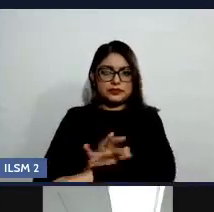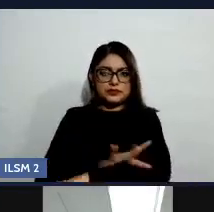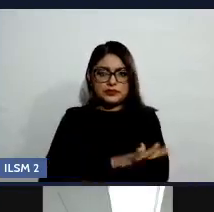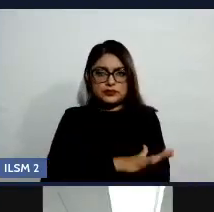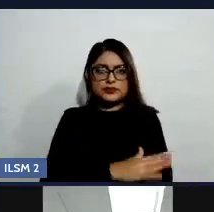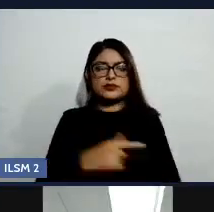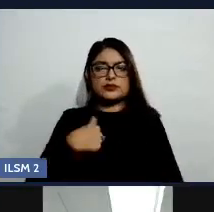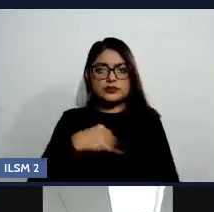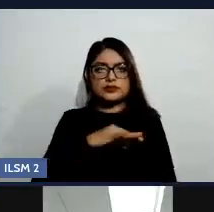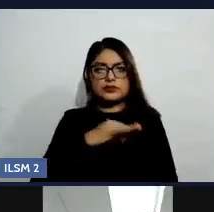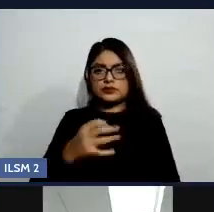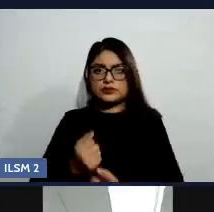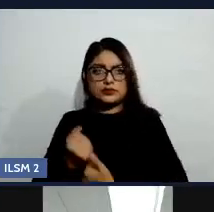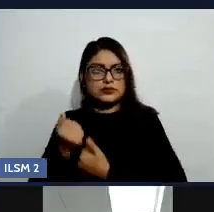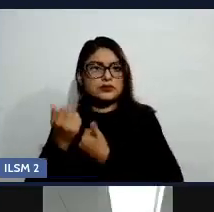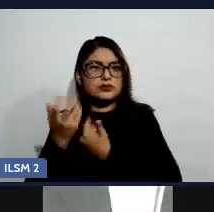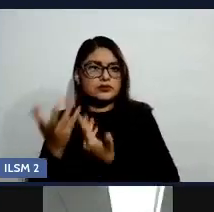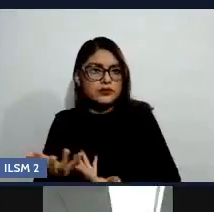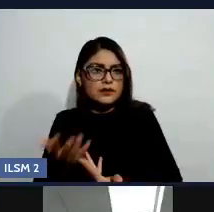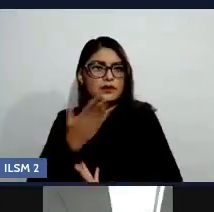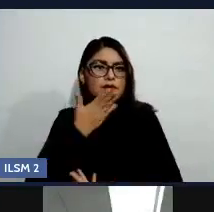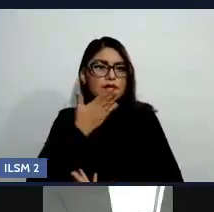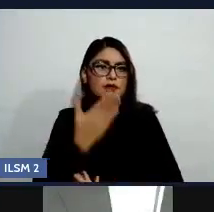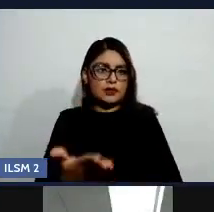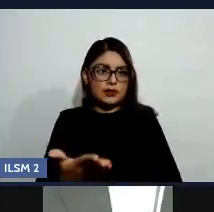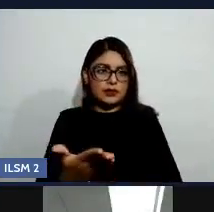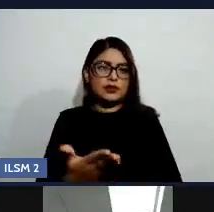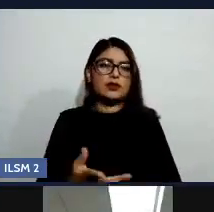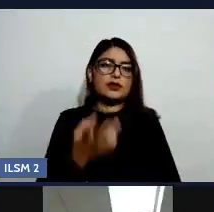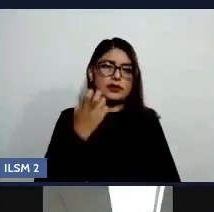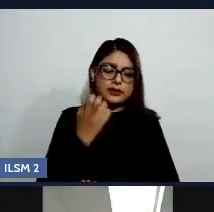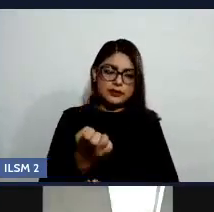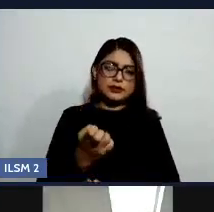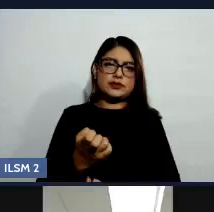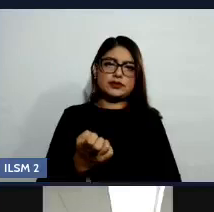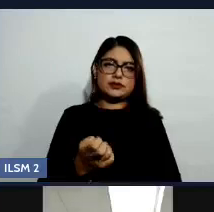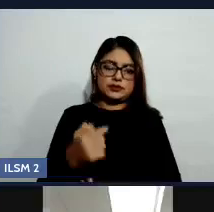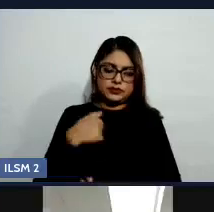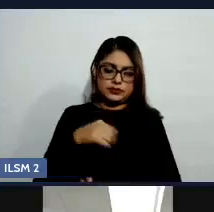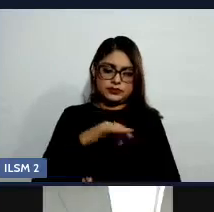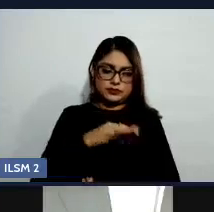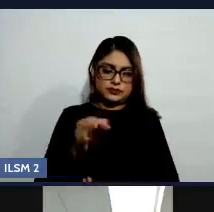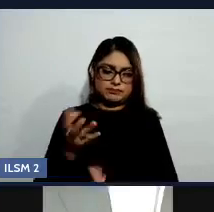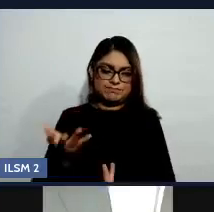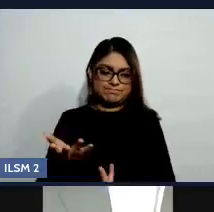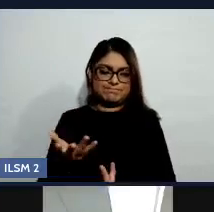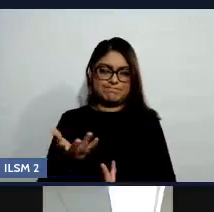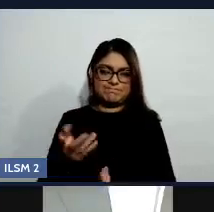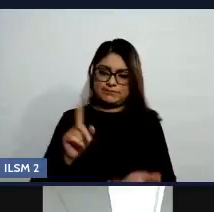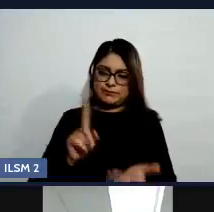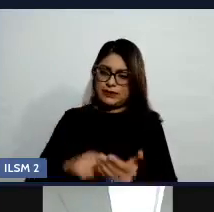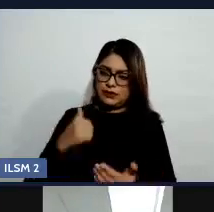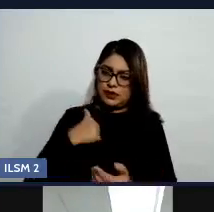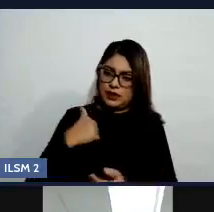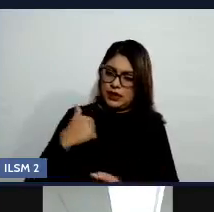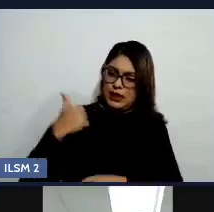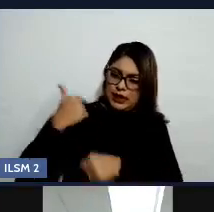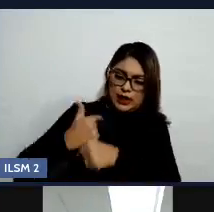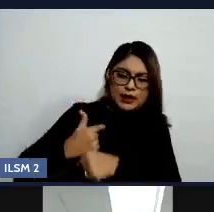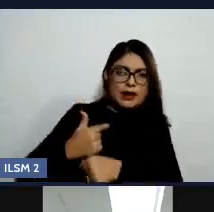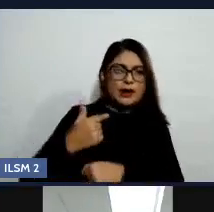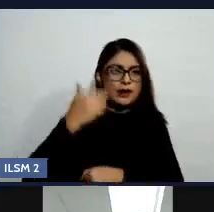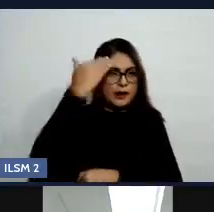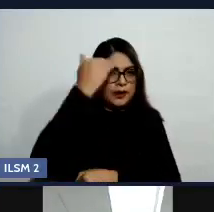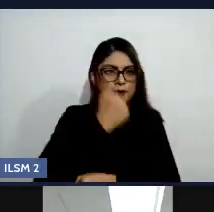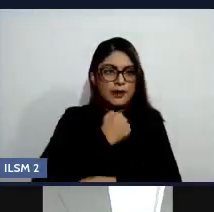adecuadamente. El que pueda tener una habilidad eficiente en la toma de decisiones.